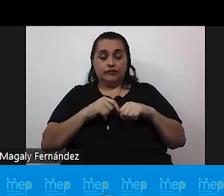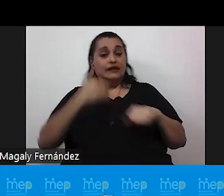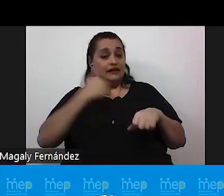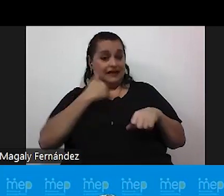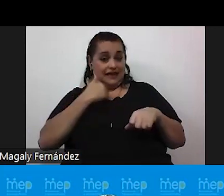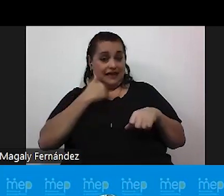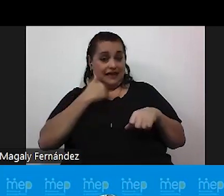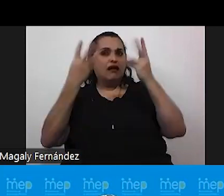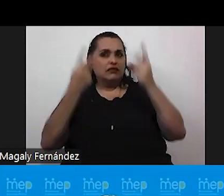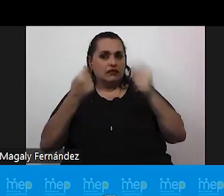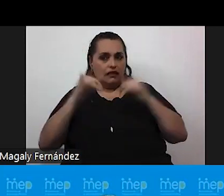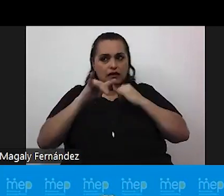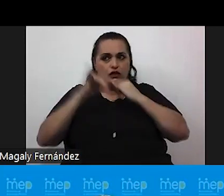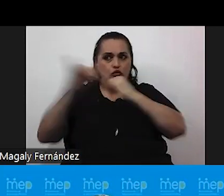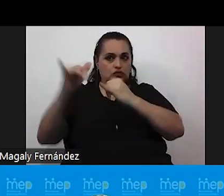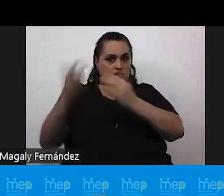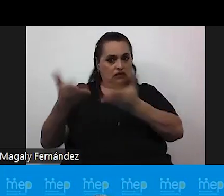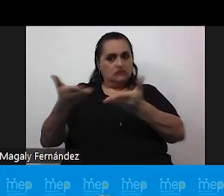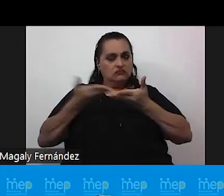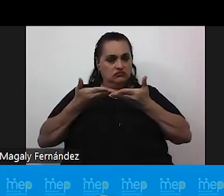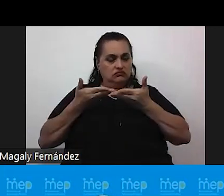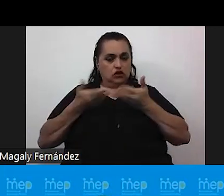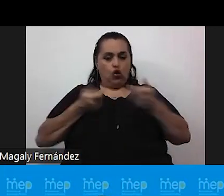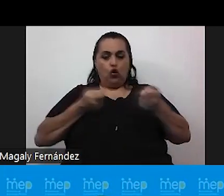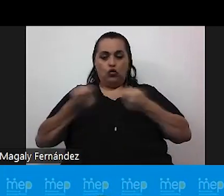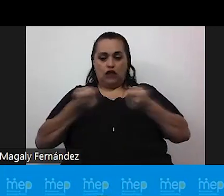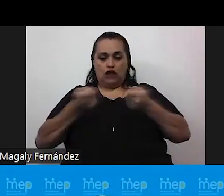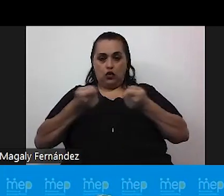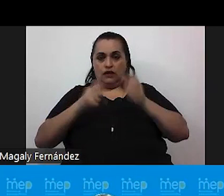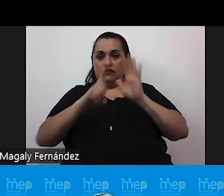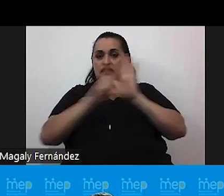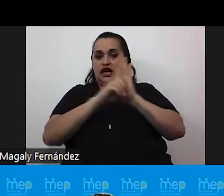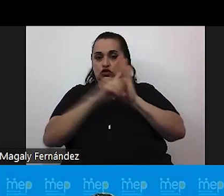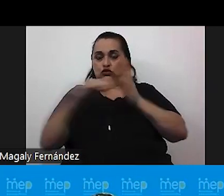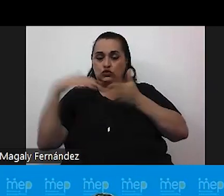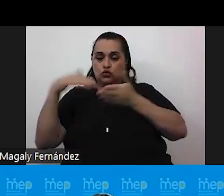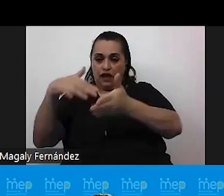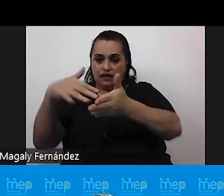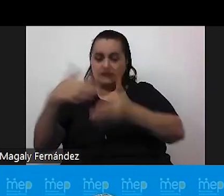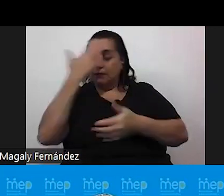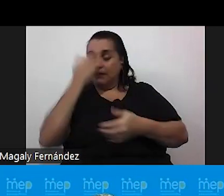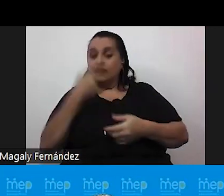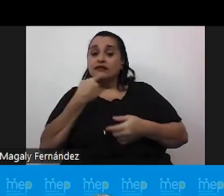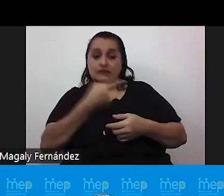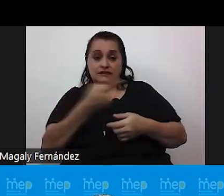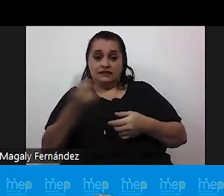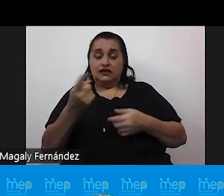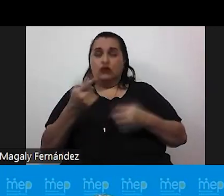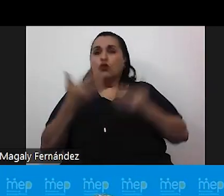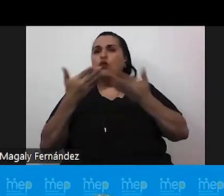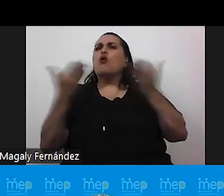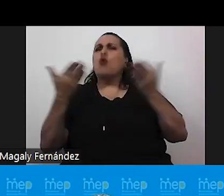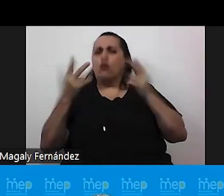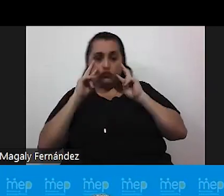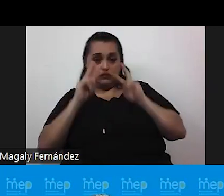de la cantidad de denuncias que se han recibido en la Confederación de Derechos Estudiantiles tal vez para indicarles que que como se